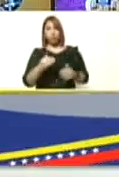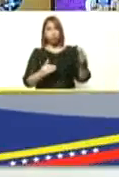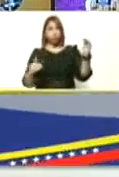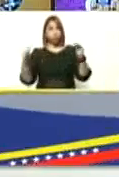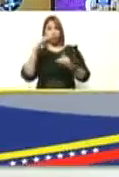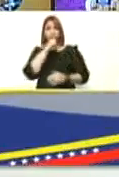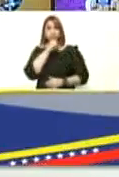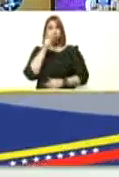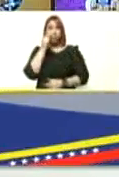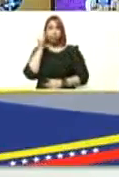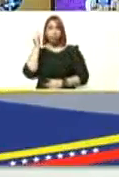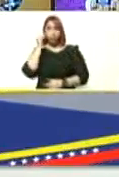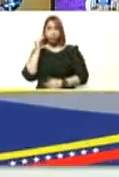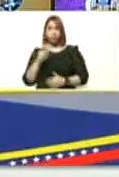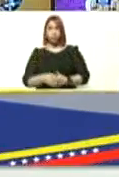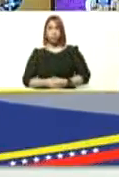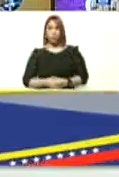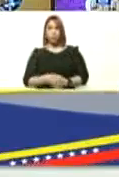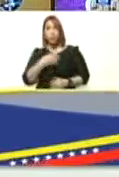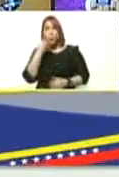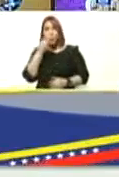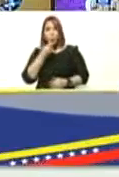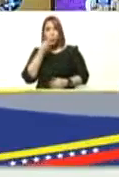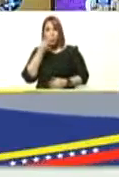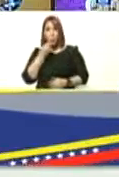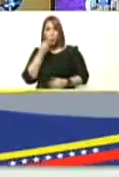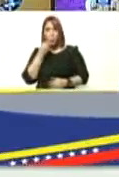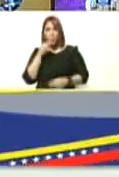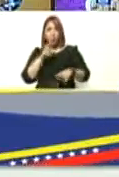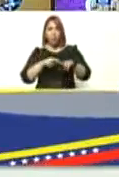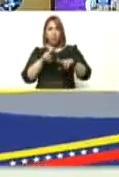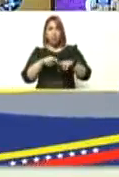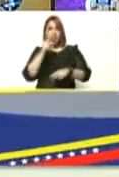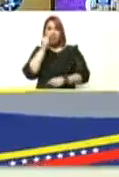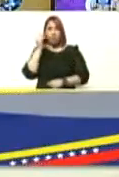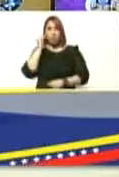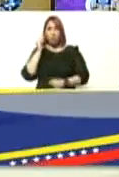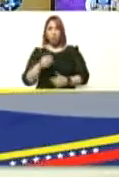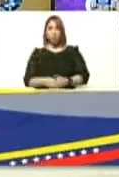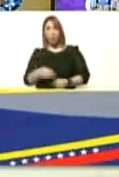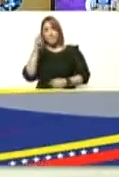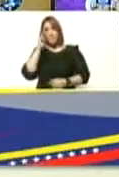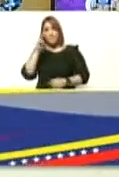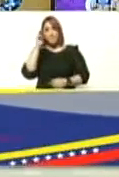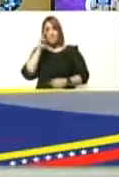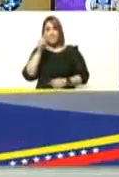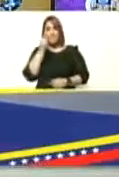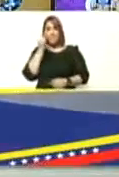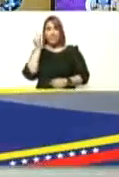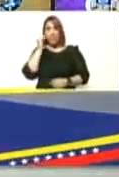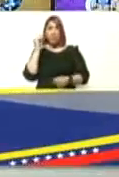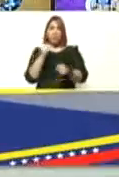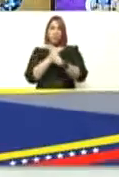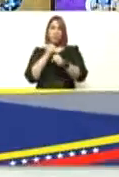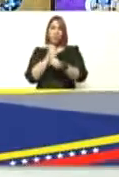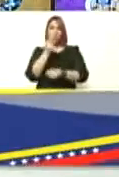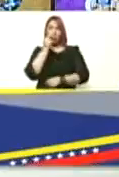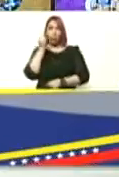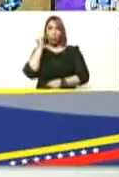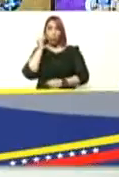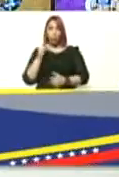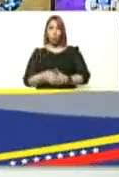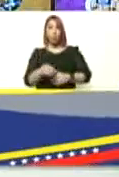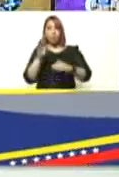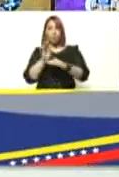a los menos mayores a la juventud a los niños a las niñas a las maestras a los maestros a los trabajadores a las trabajadoras